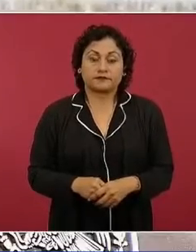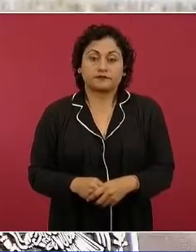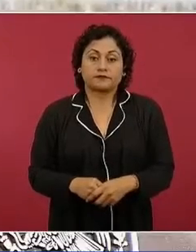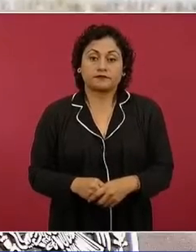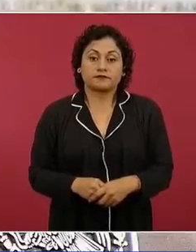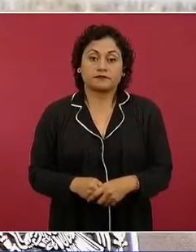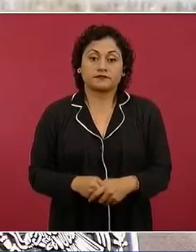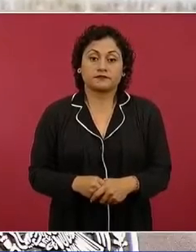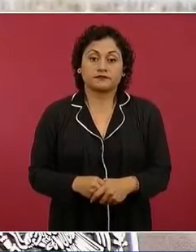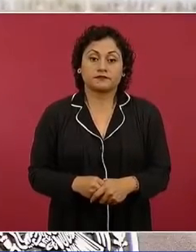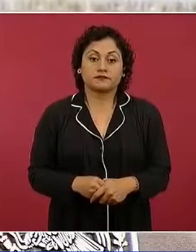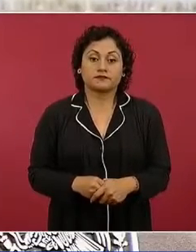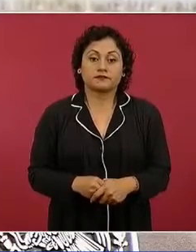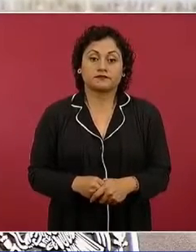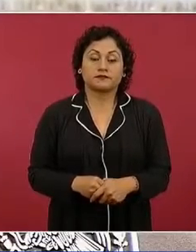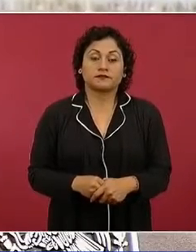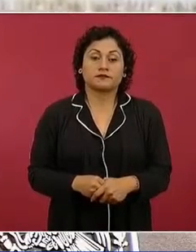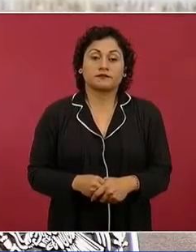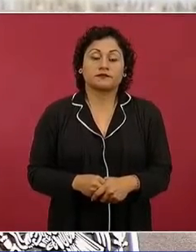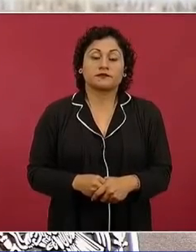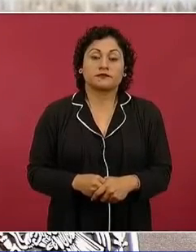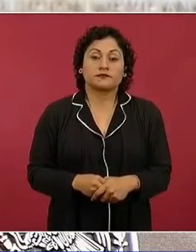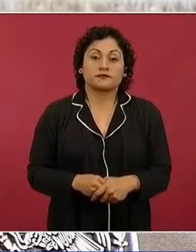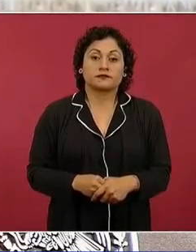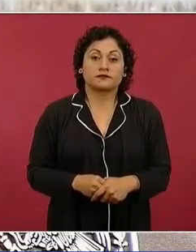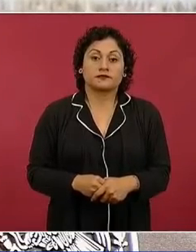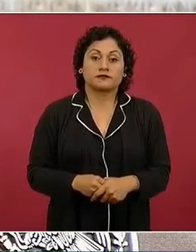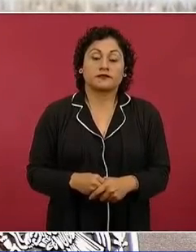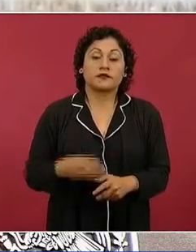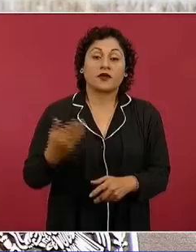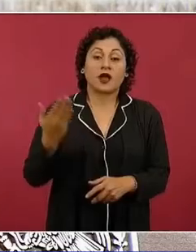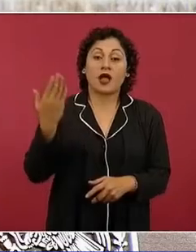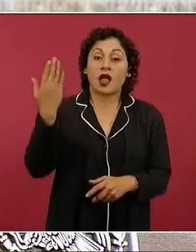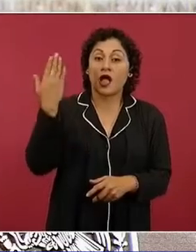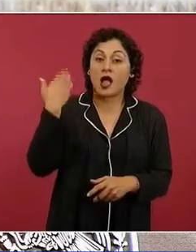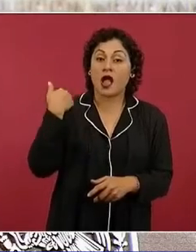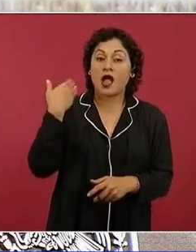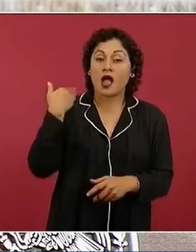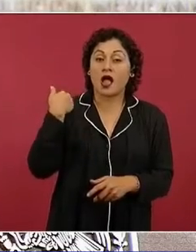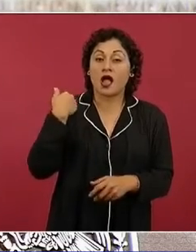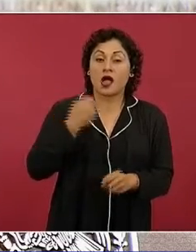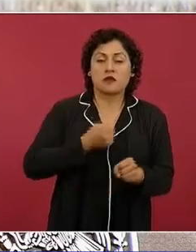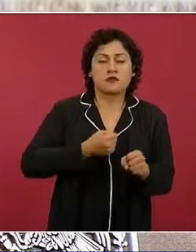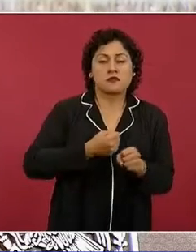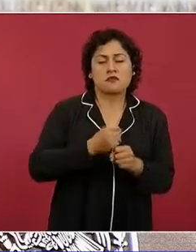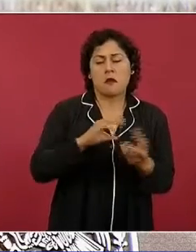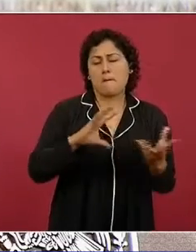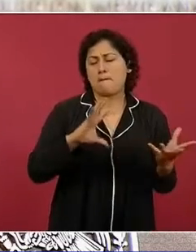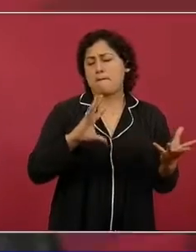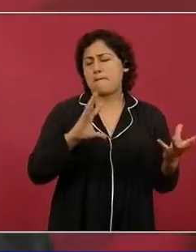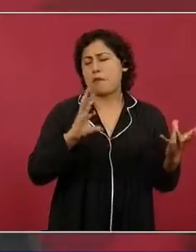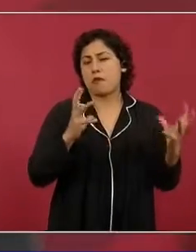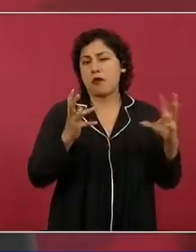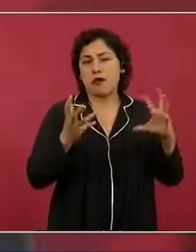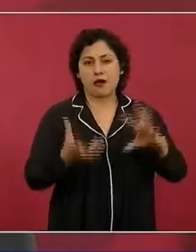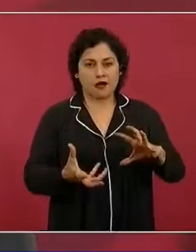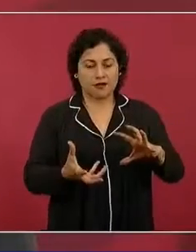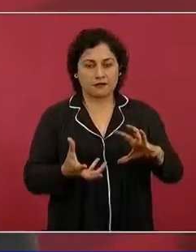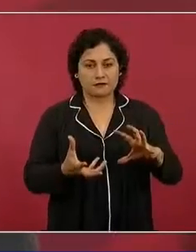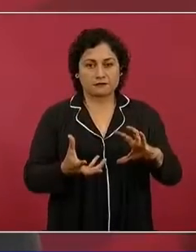cuando se desató la violencia no había